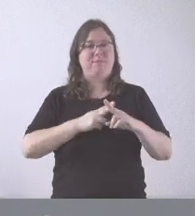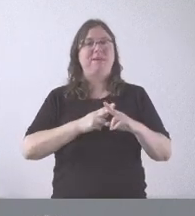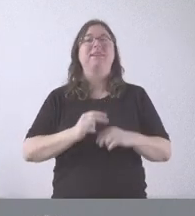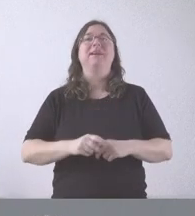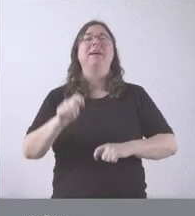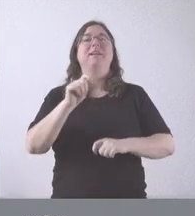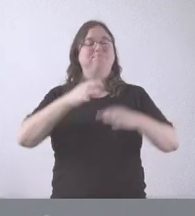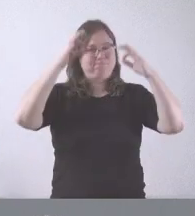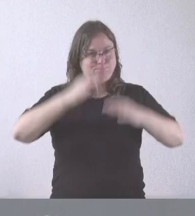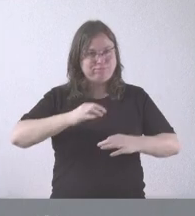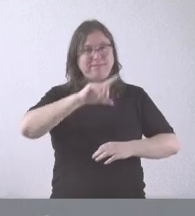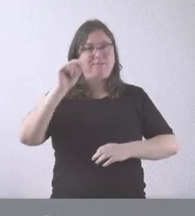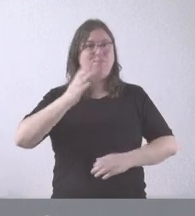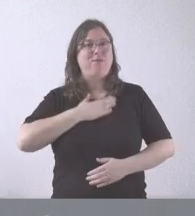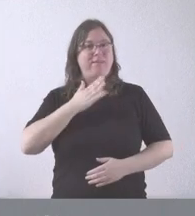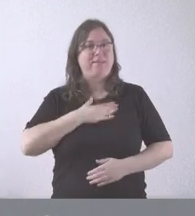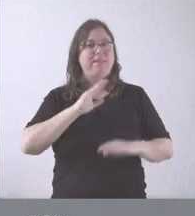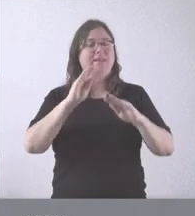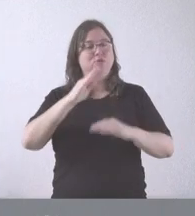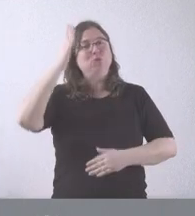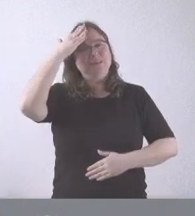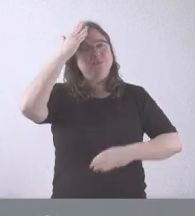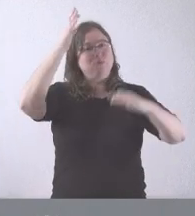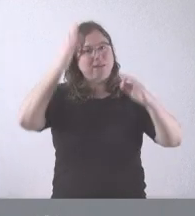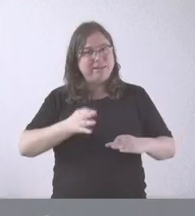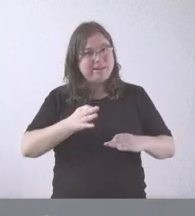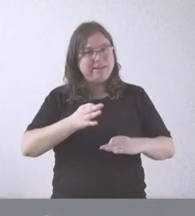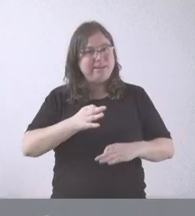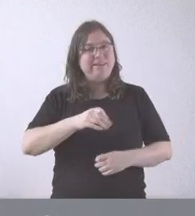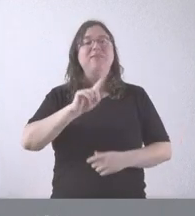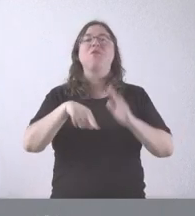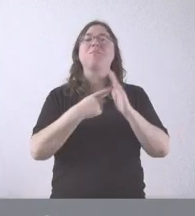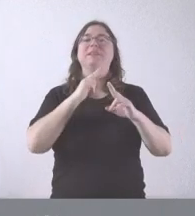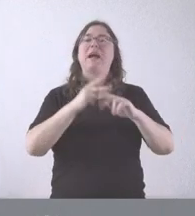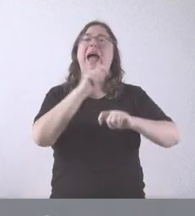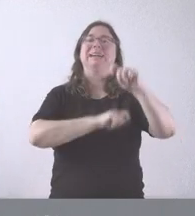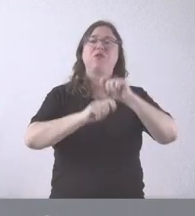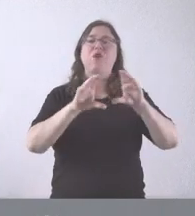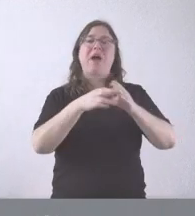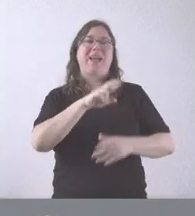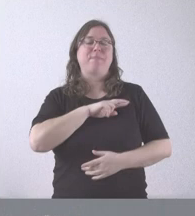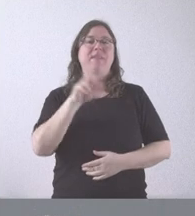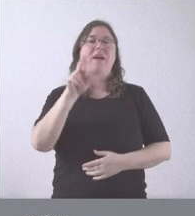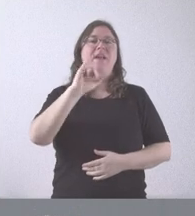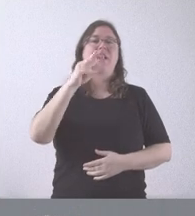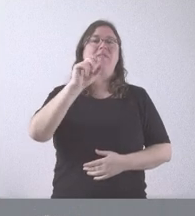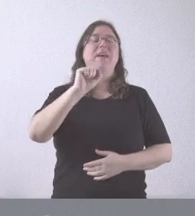al 100% de su titularidad, tiene su titularidad completa es la Asociación Hermandad de la Ribera de Herbosa.